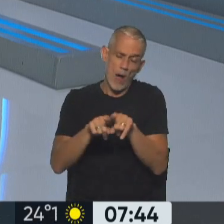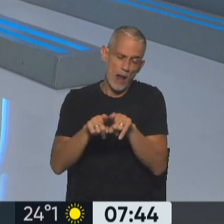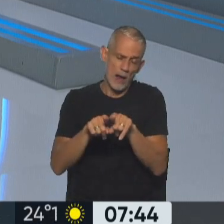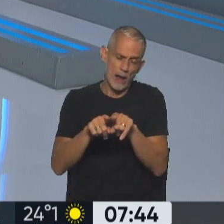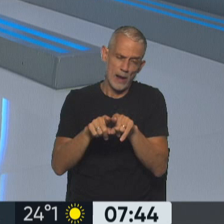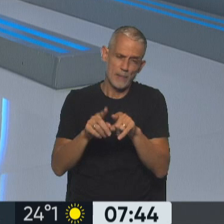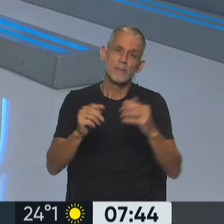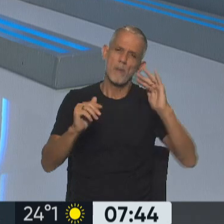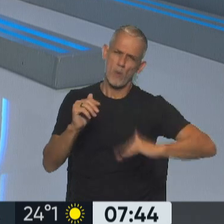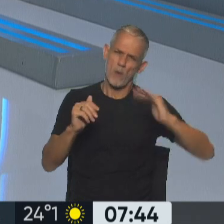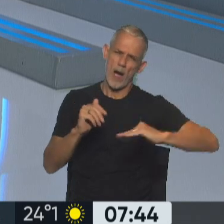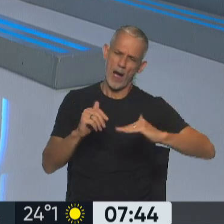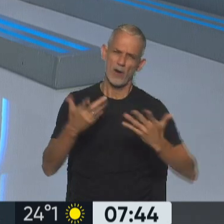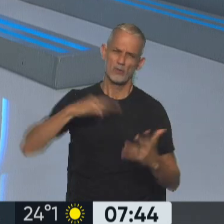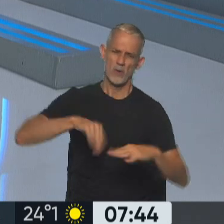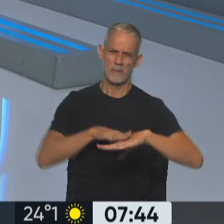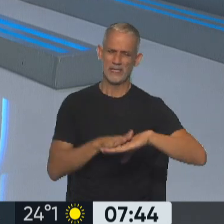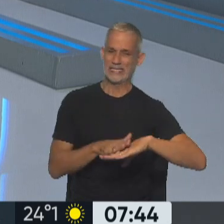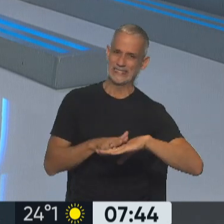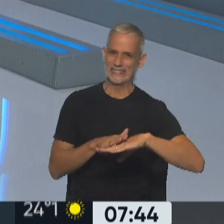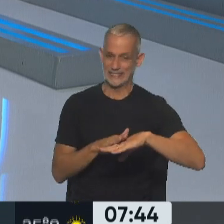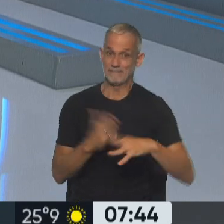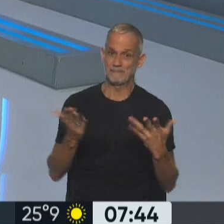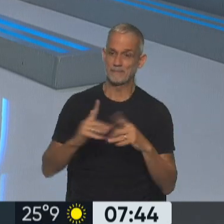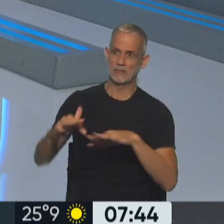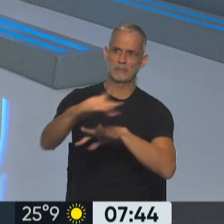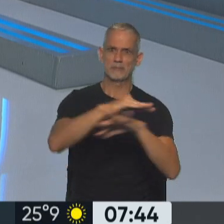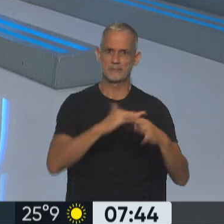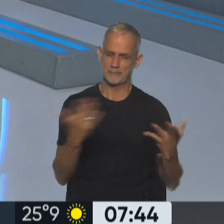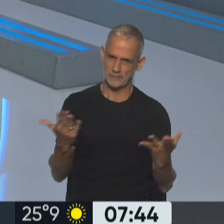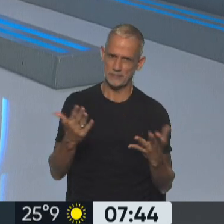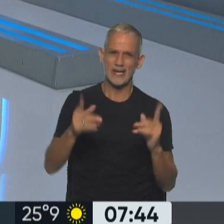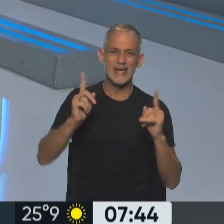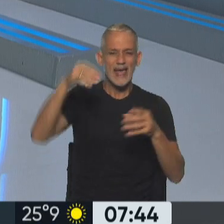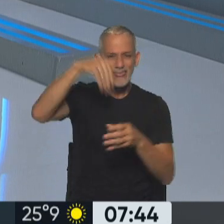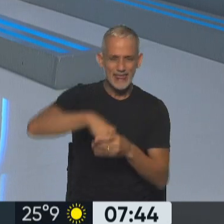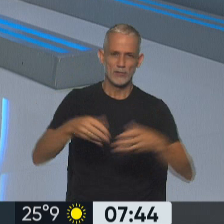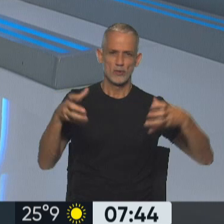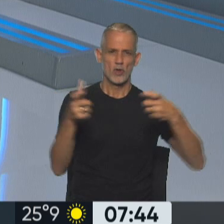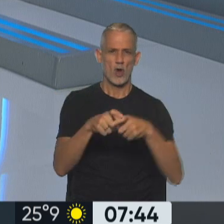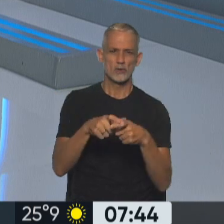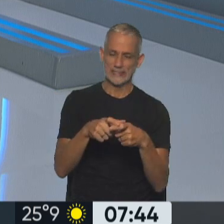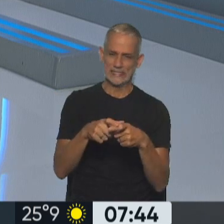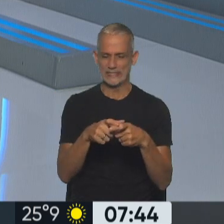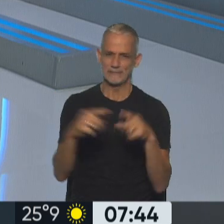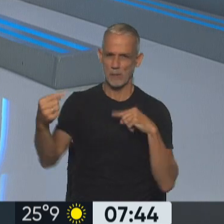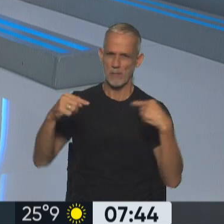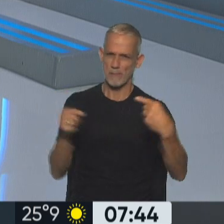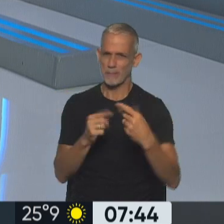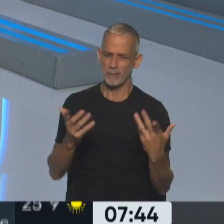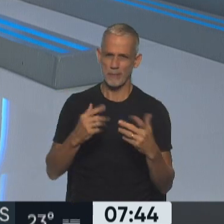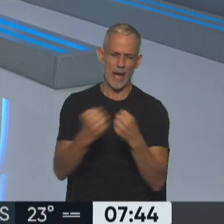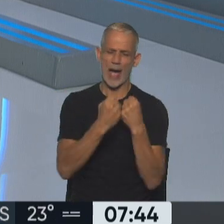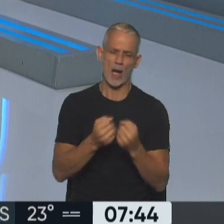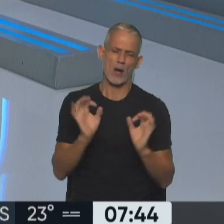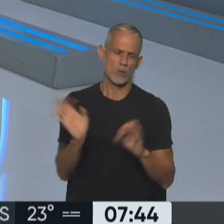es muy bajo, ¿no es cierto? Y esto ha generado rispideces dentro del Consejo del Salario en la discusión que se